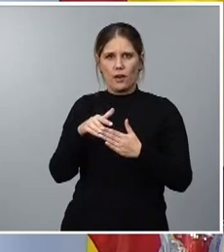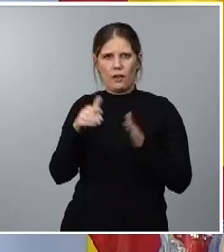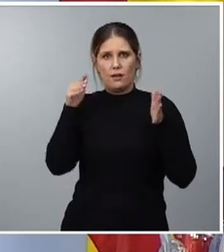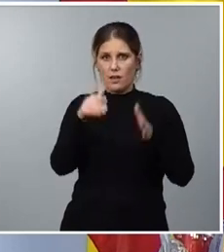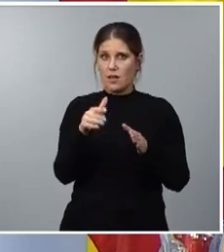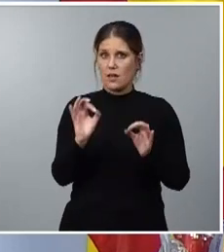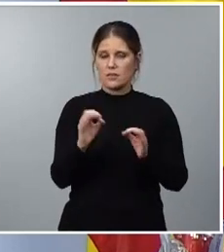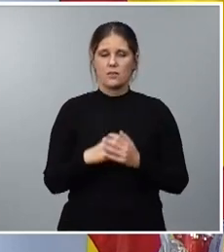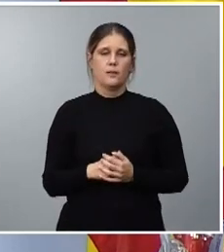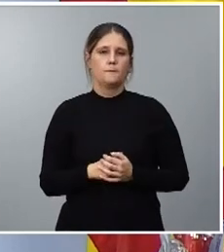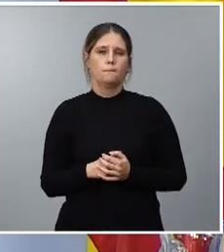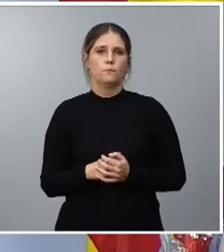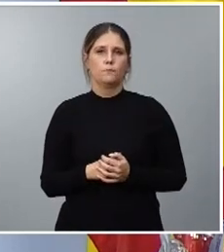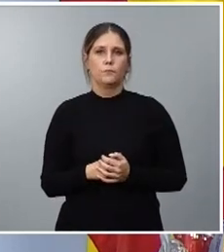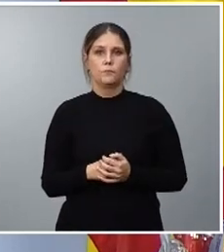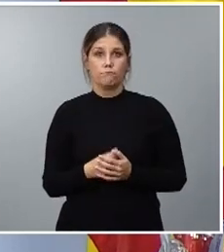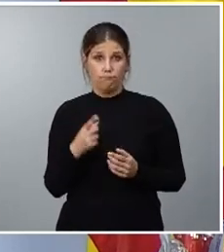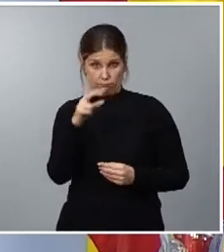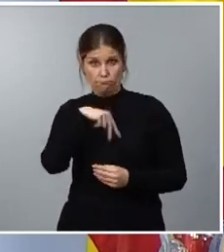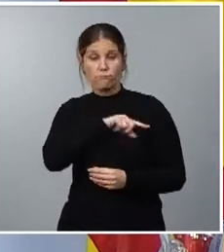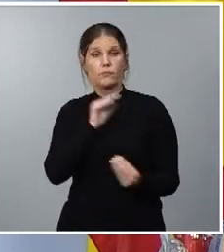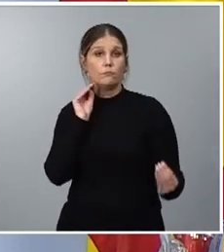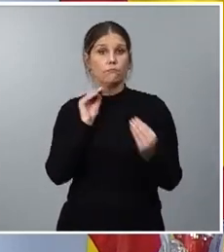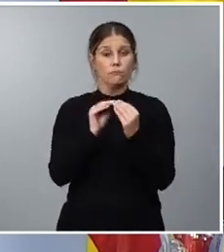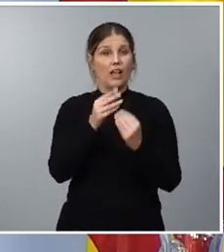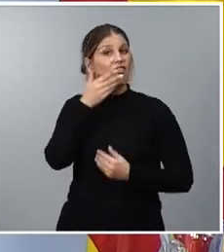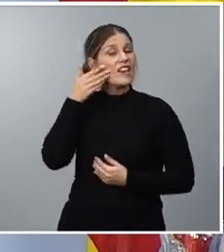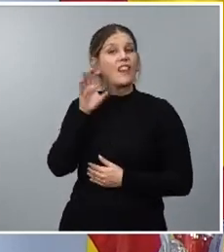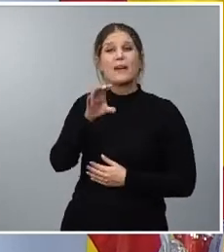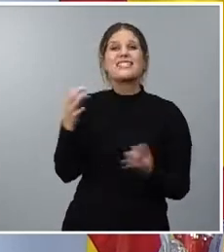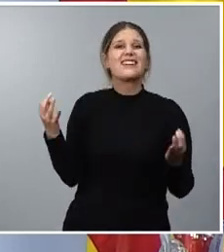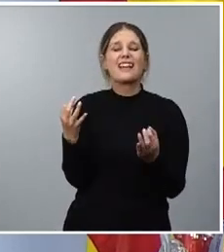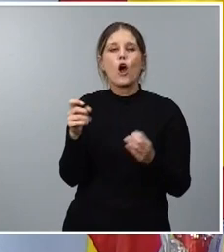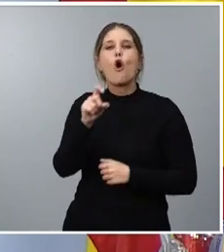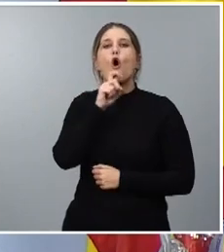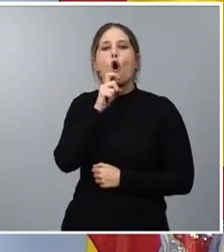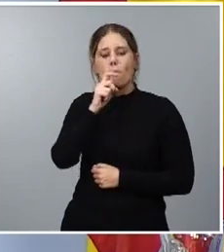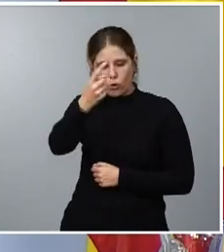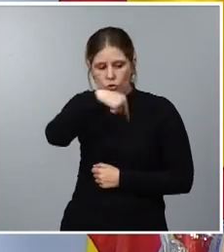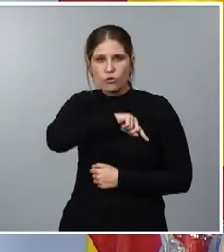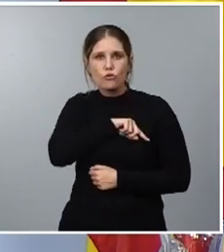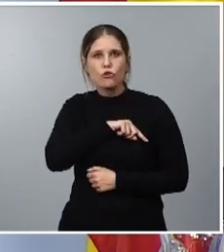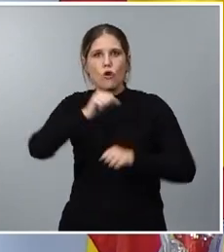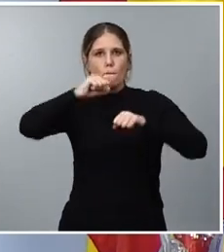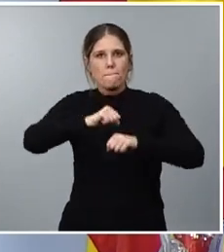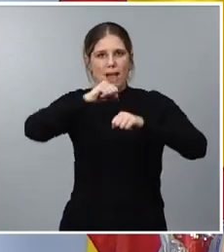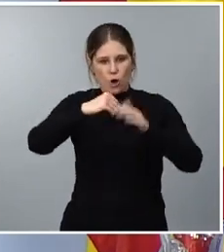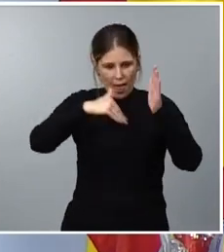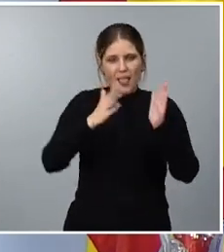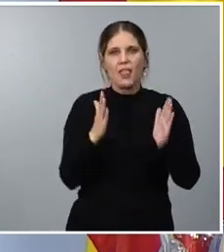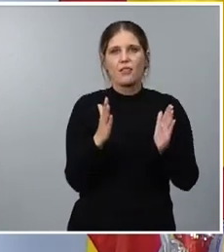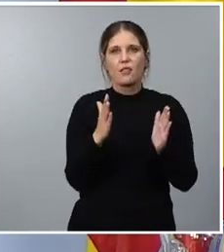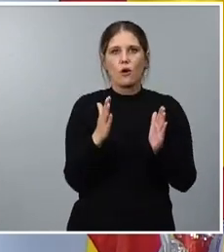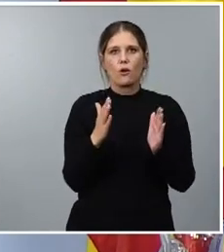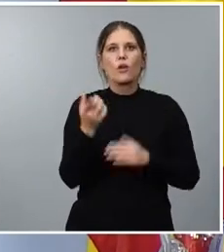Compartirán que la dignidad de un país entre otras cuestiones se tiene que medir en cómo tratamos a nuestros mayores y por tanto